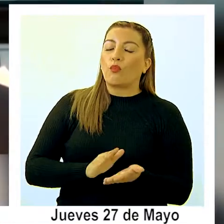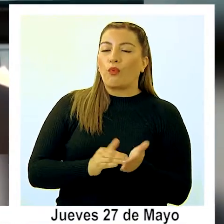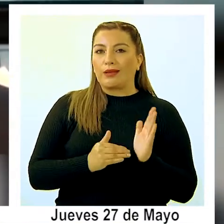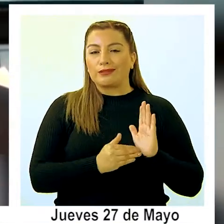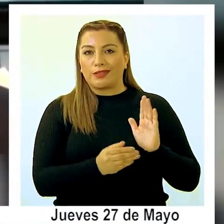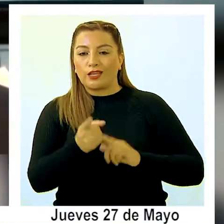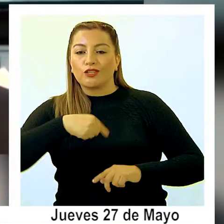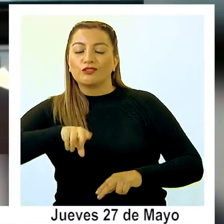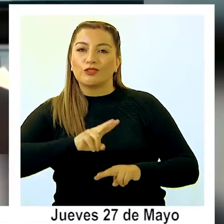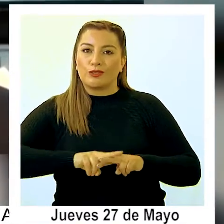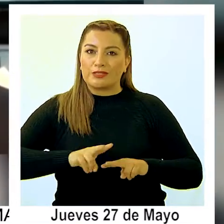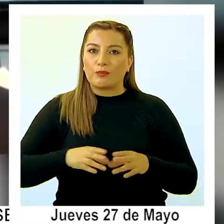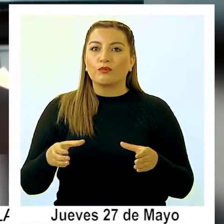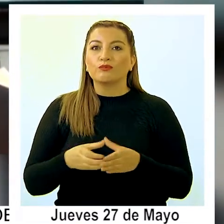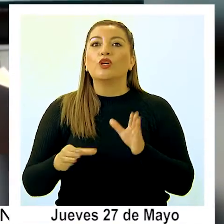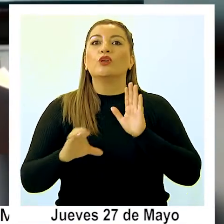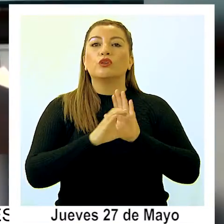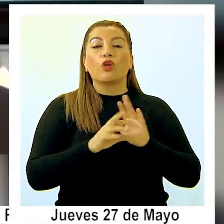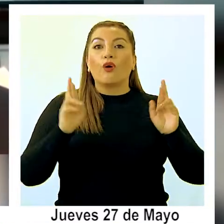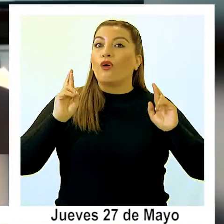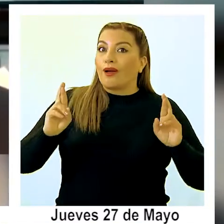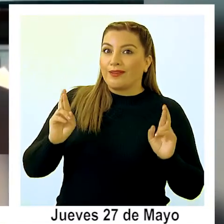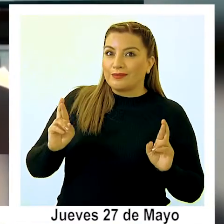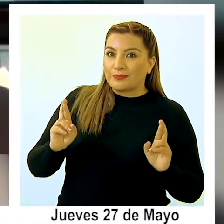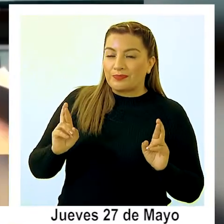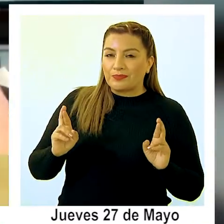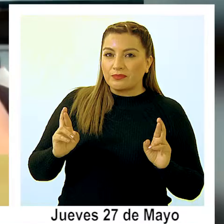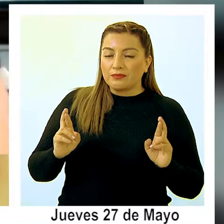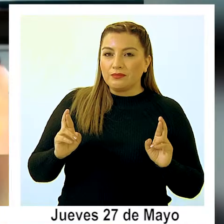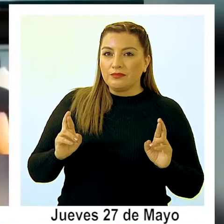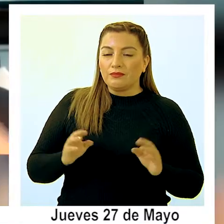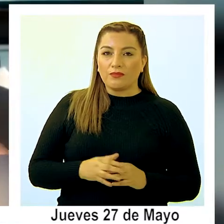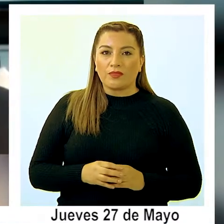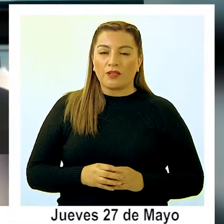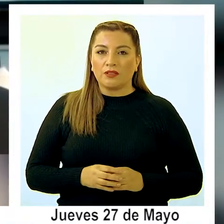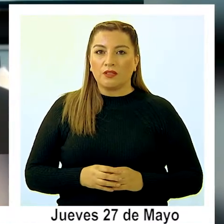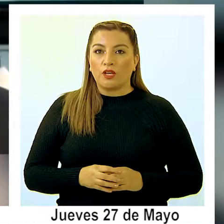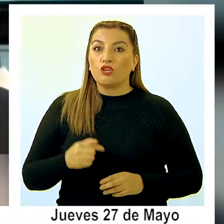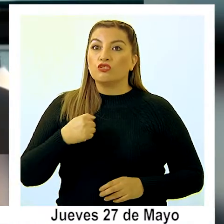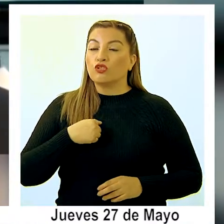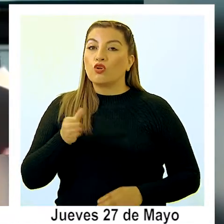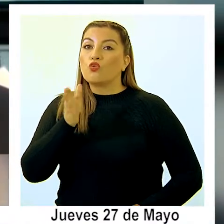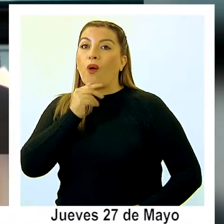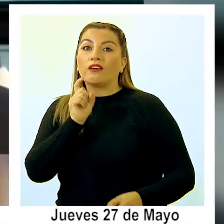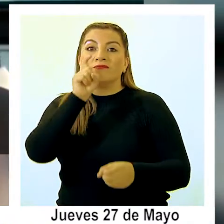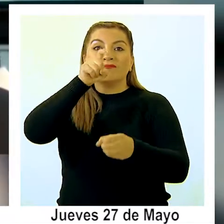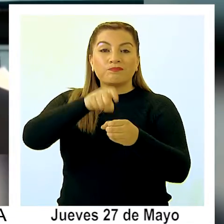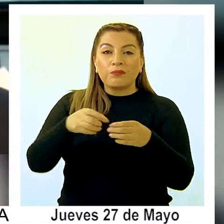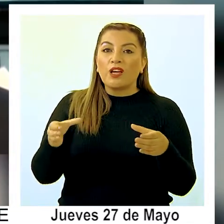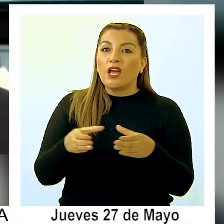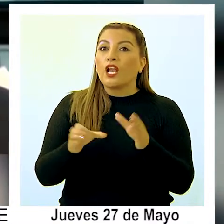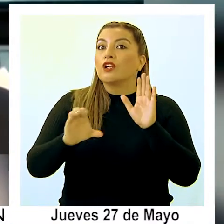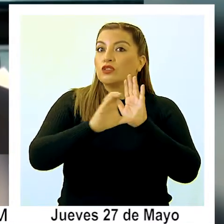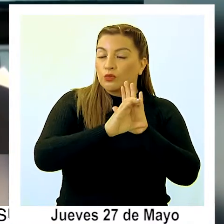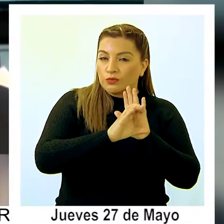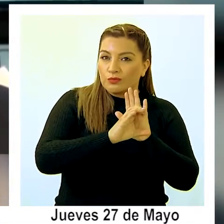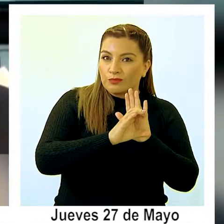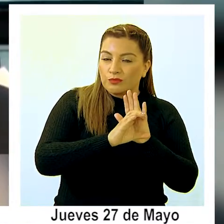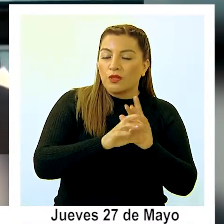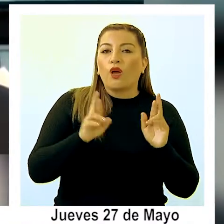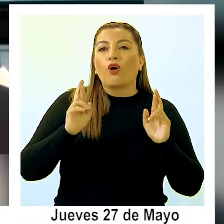que elaboramos para la Constitución y que yo espero que ahora, si bien ya no voy a estar como protagonista principal de ella,